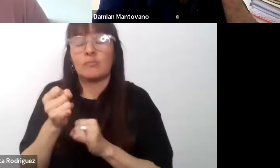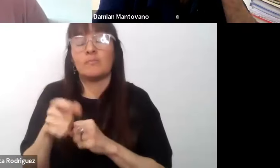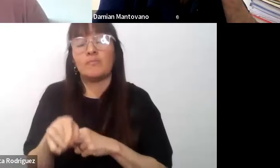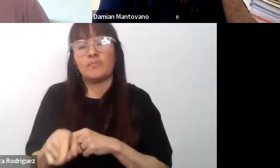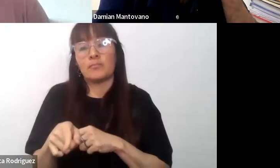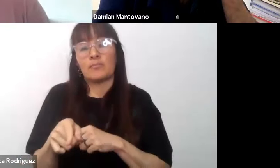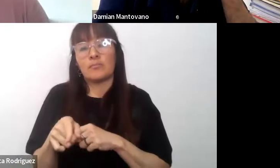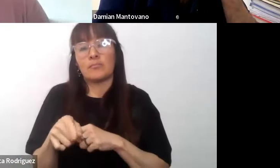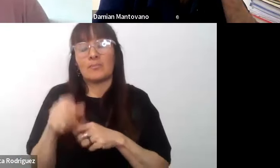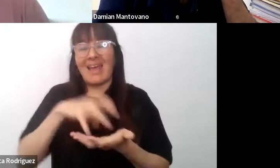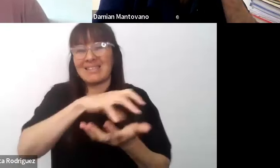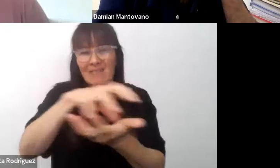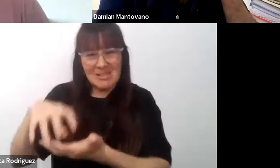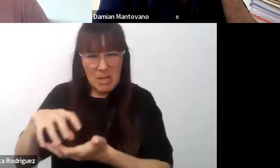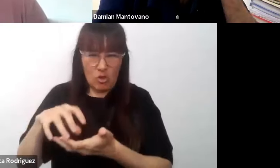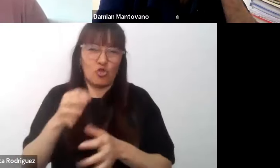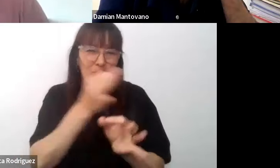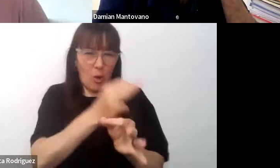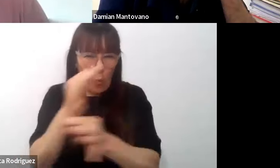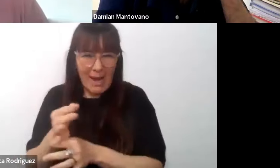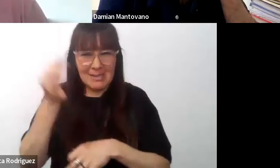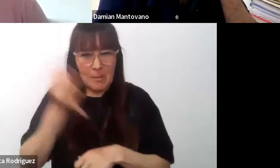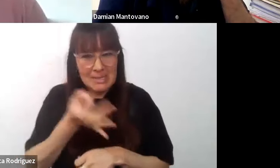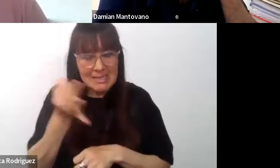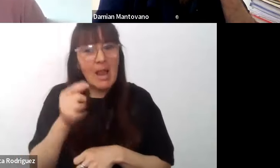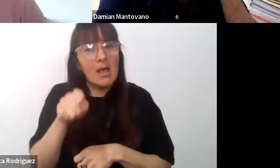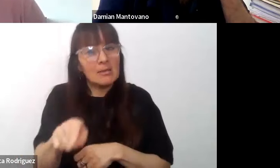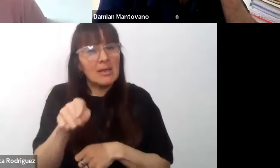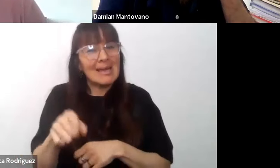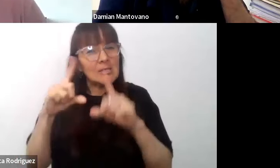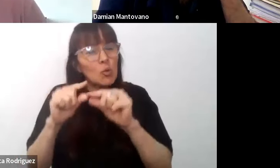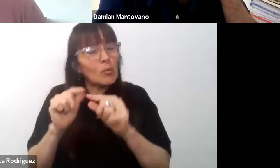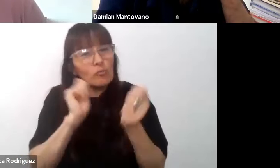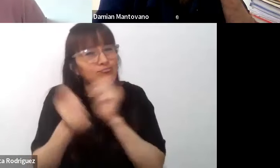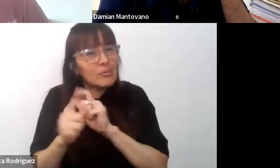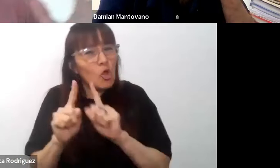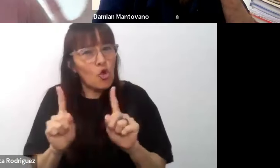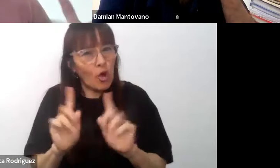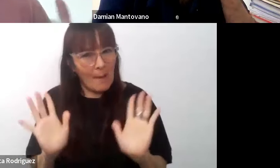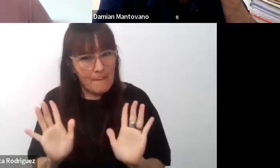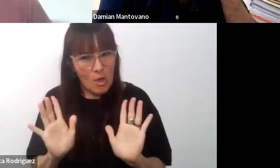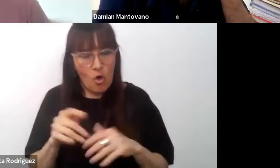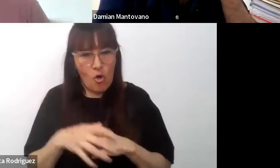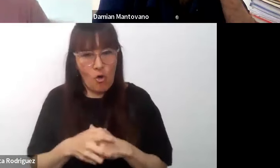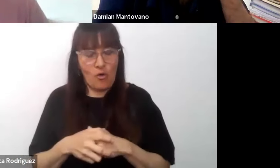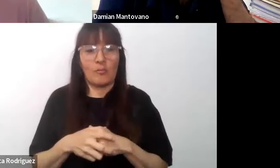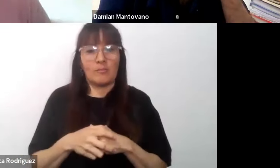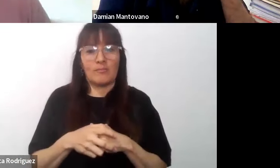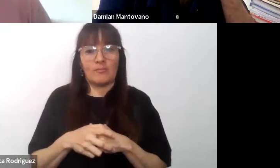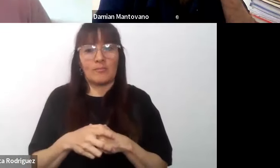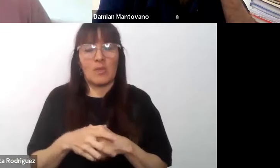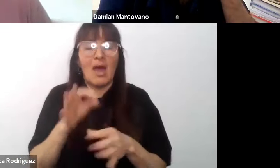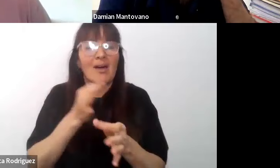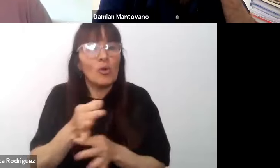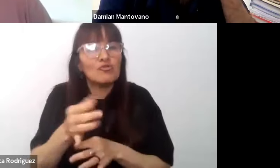establecimientos especializados es una cifra que no ha cambiado mucho es decir que se han escolarizado a nuevos